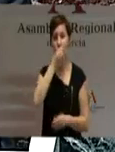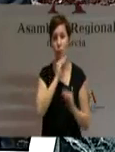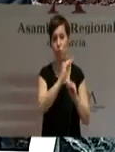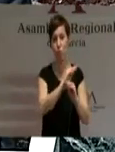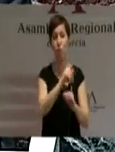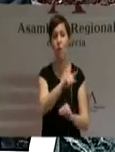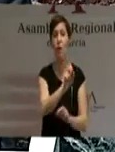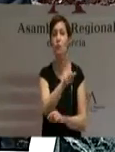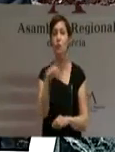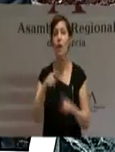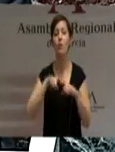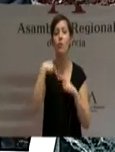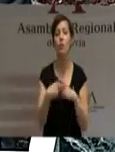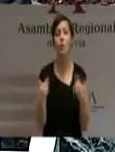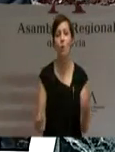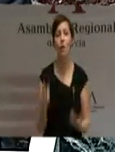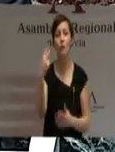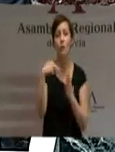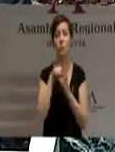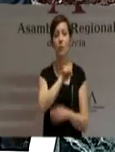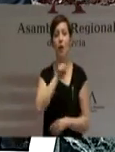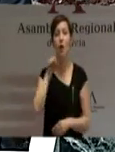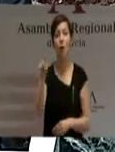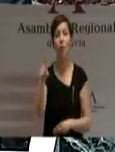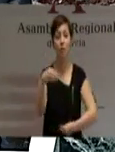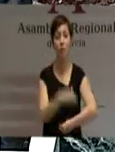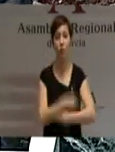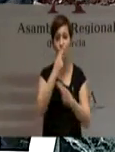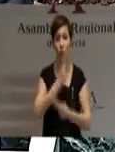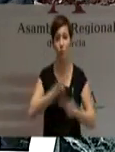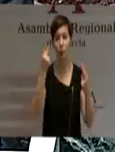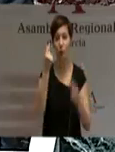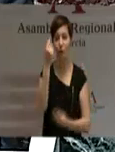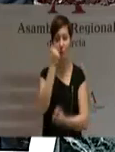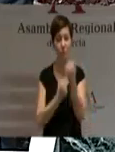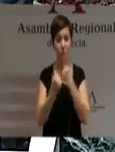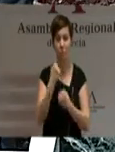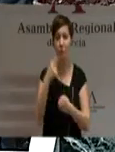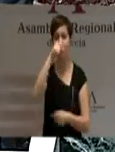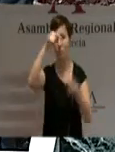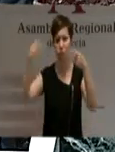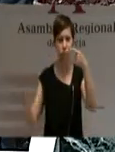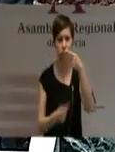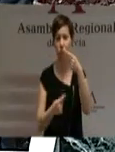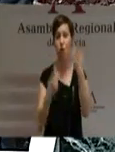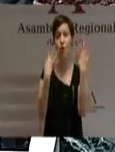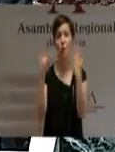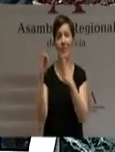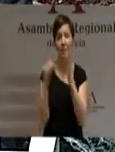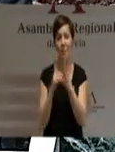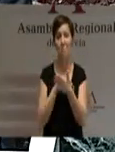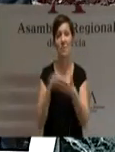supuso que solo en el año 2011 las arcas nacionales padecieran un déficit de más de 90.000 millones de euros.